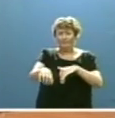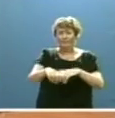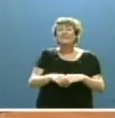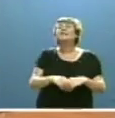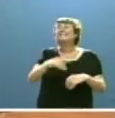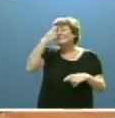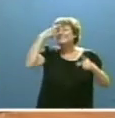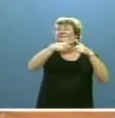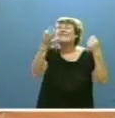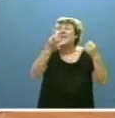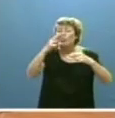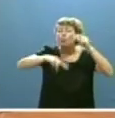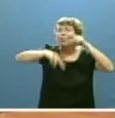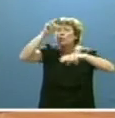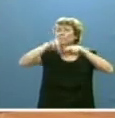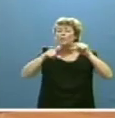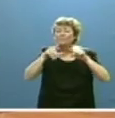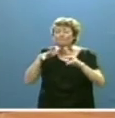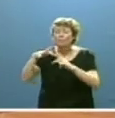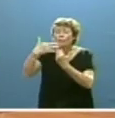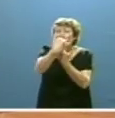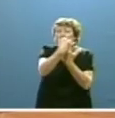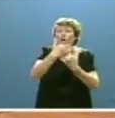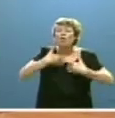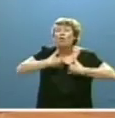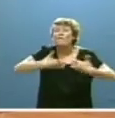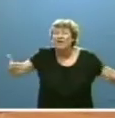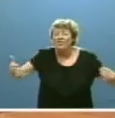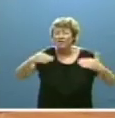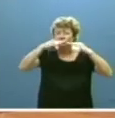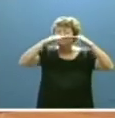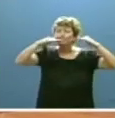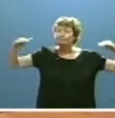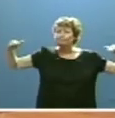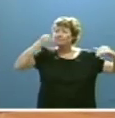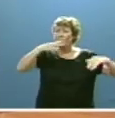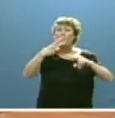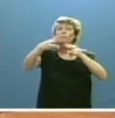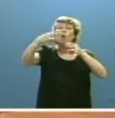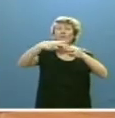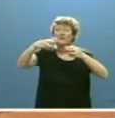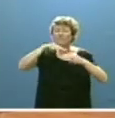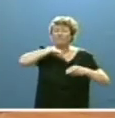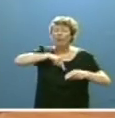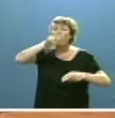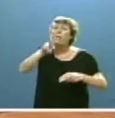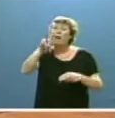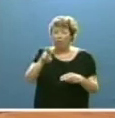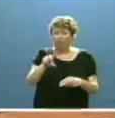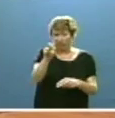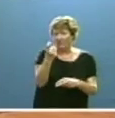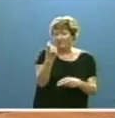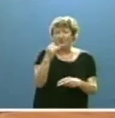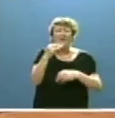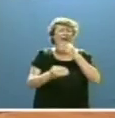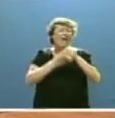Se trata de construir un contexto de confianza y estabilidad políticas, valores tan necesarios y